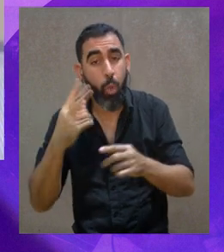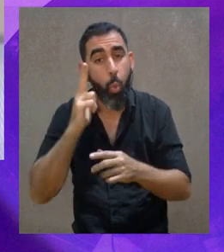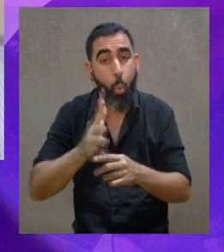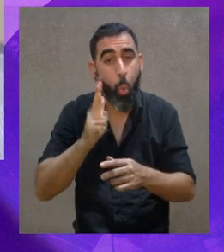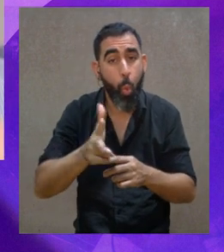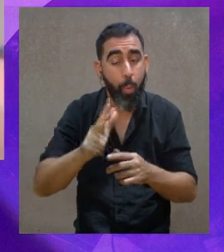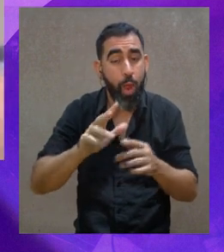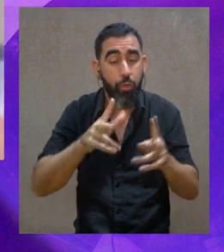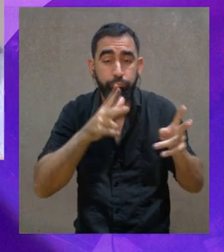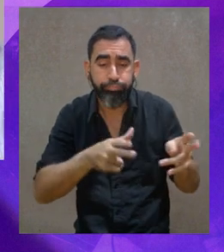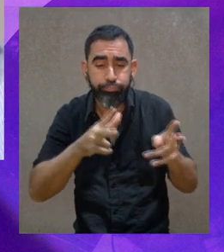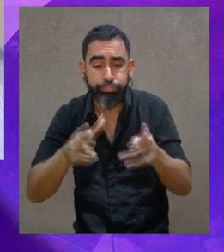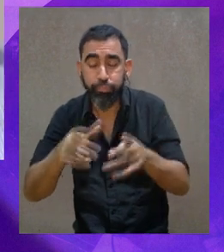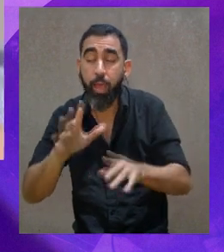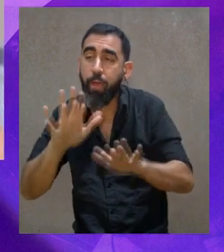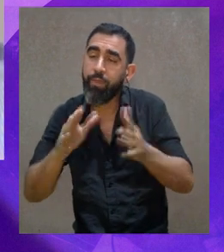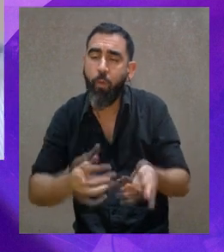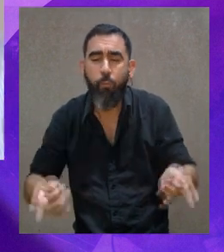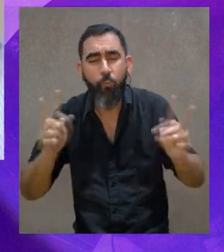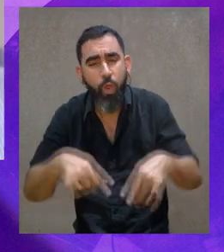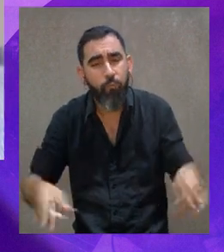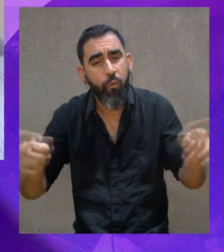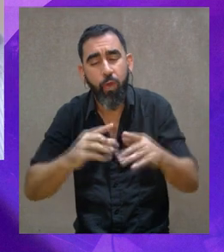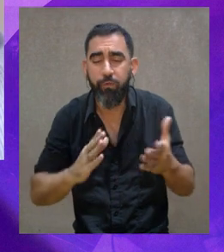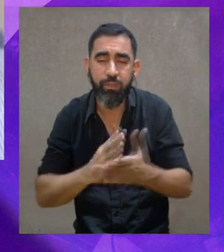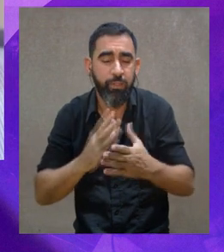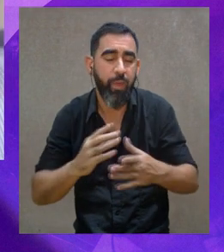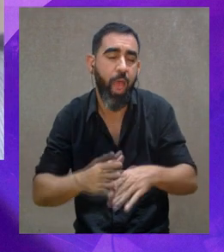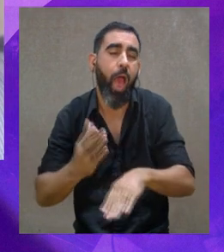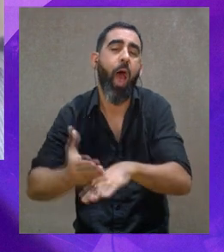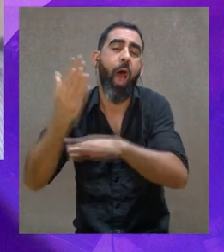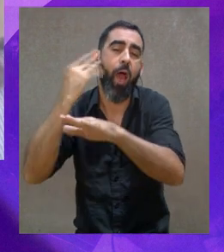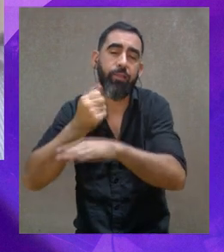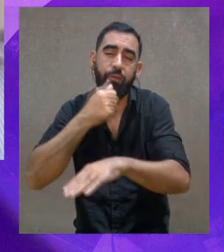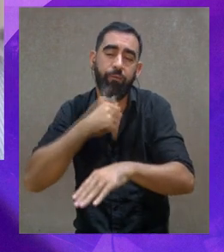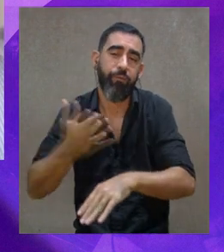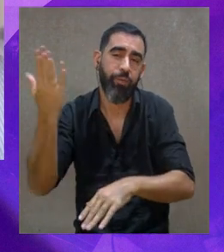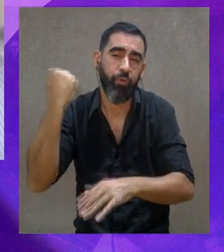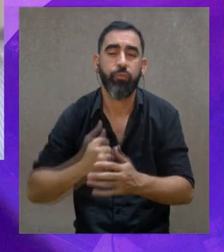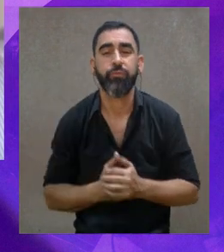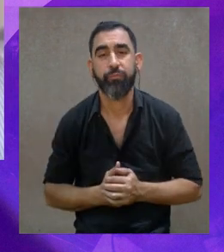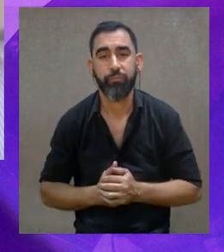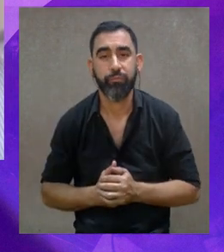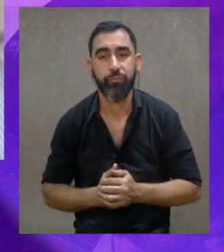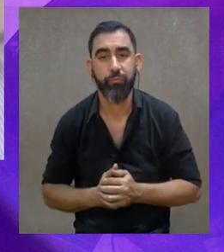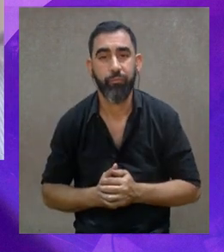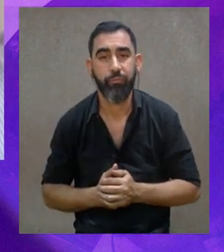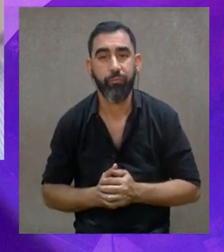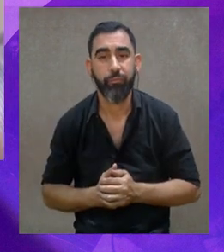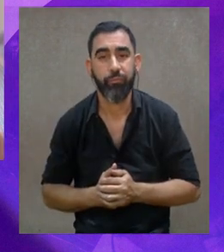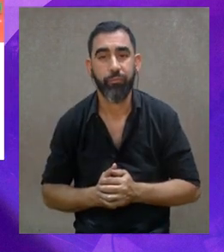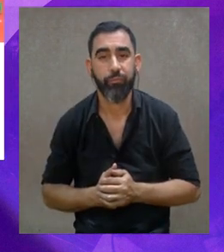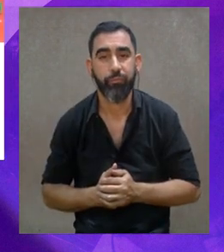se den esas cosas de volver, siempre tratar de volver a la esencia. Exacto. Gracias, Claudia.